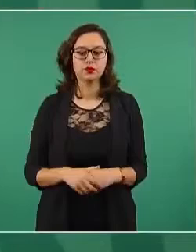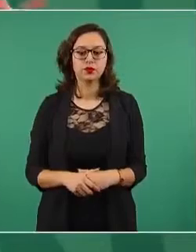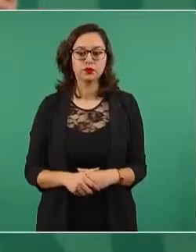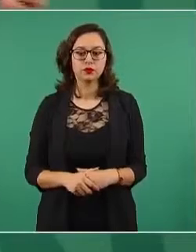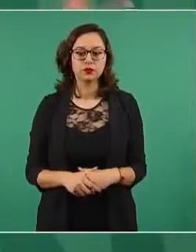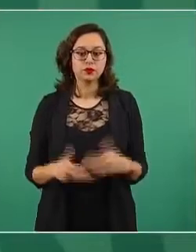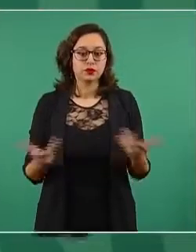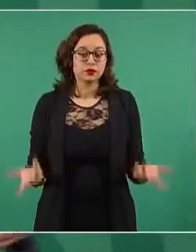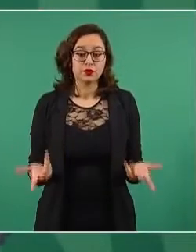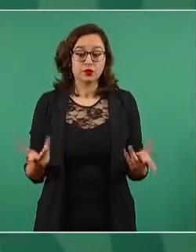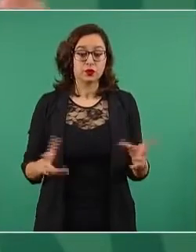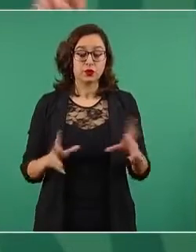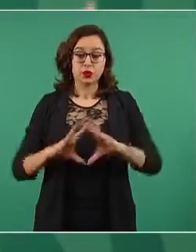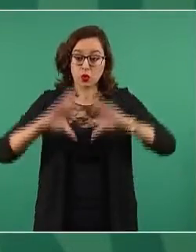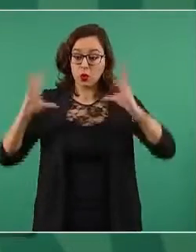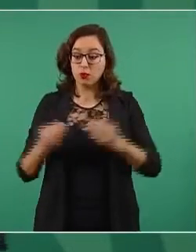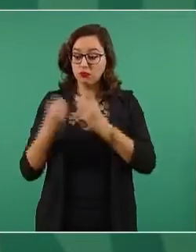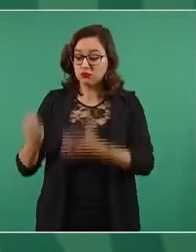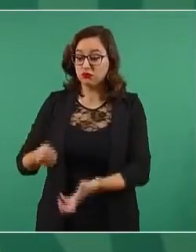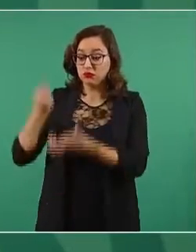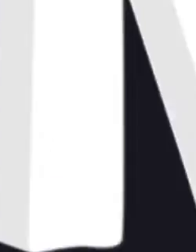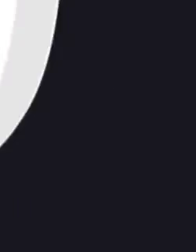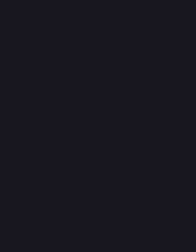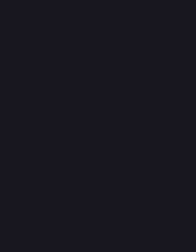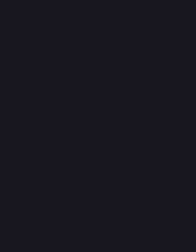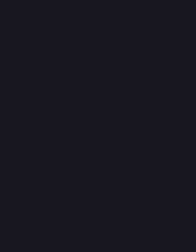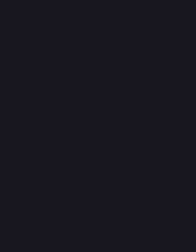con inversión pública, no alcanza.